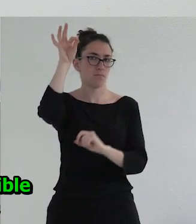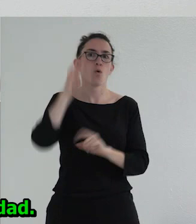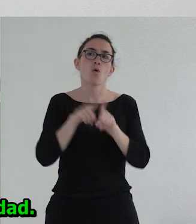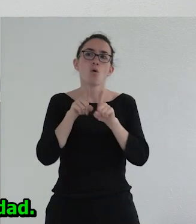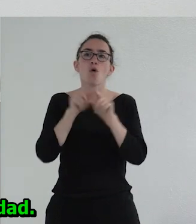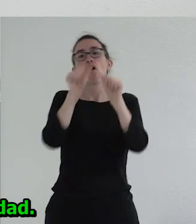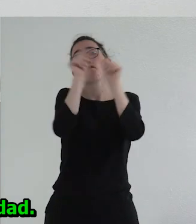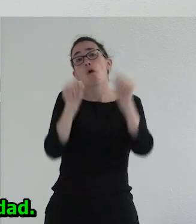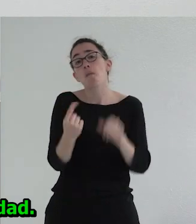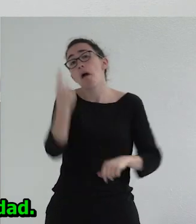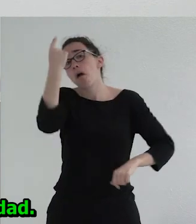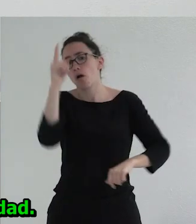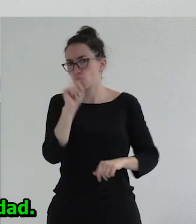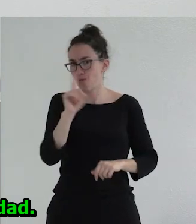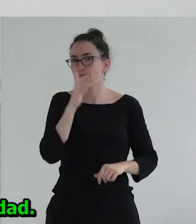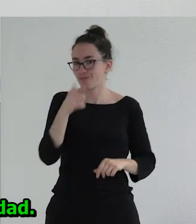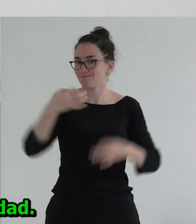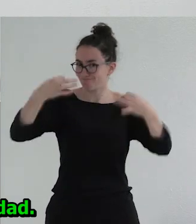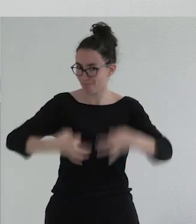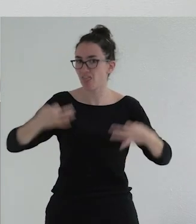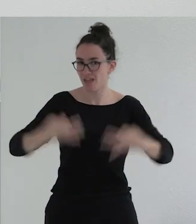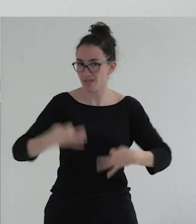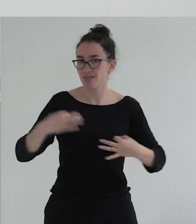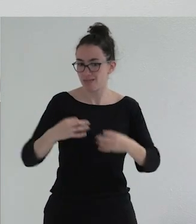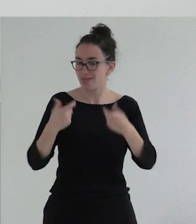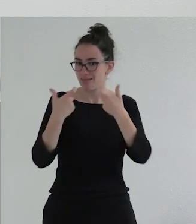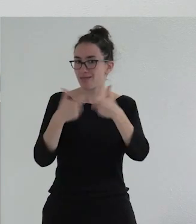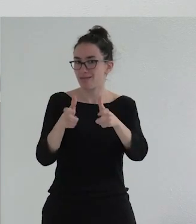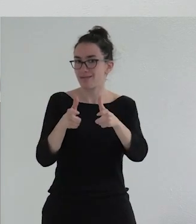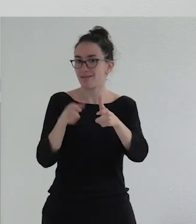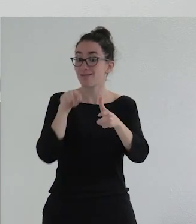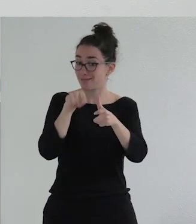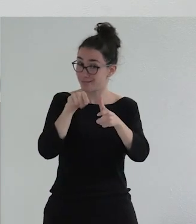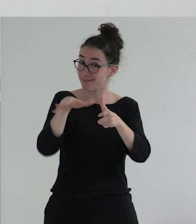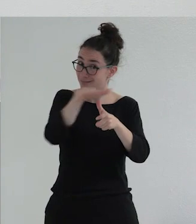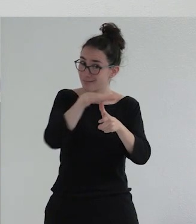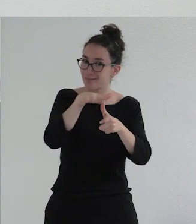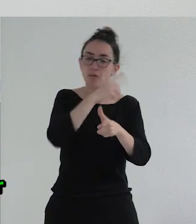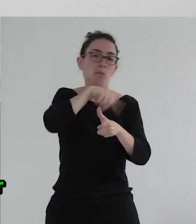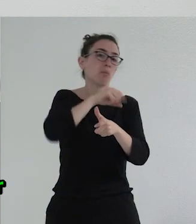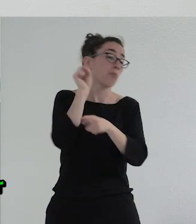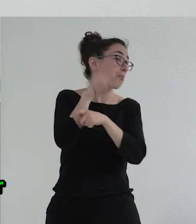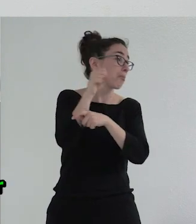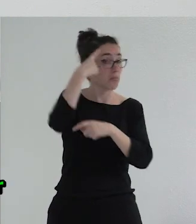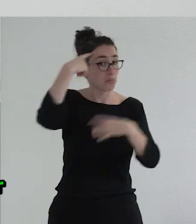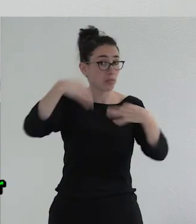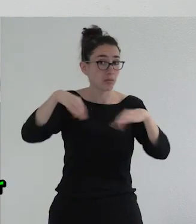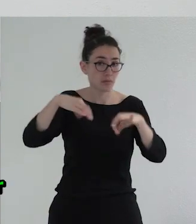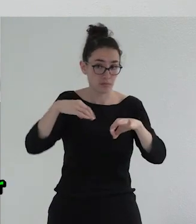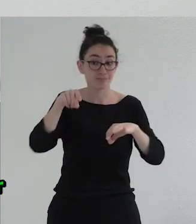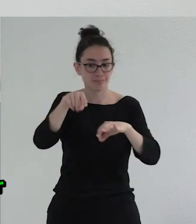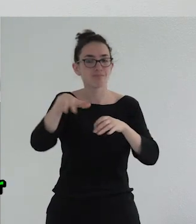experiencias sino ha emergido como una certeza como una verdad es decir aquí está pasando una cosa que no estábamos viendo y esta cosa que pasa